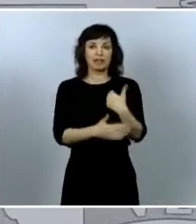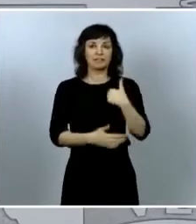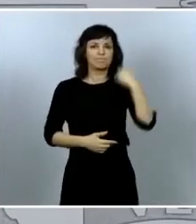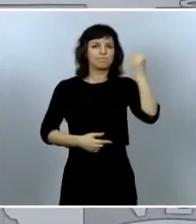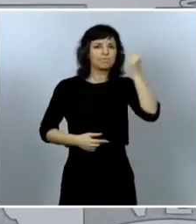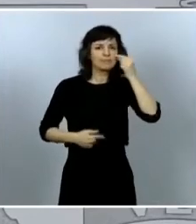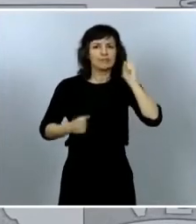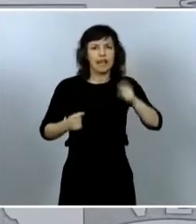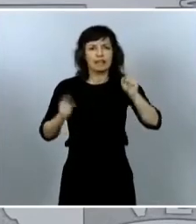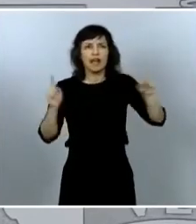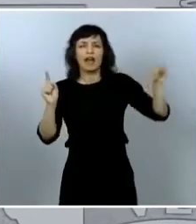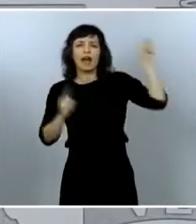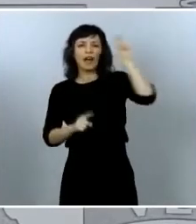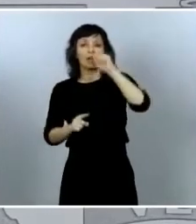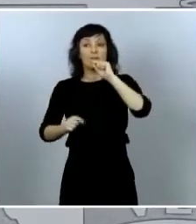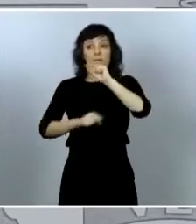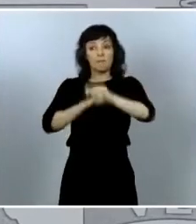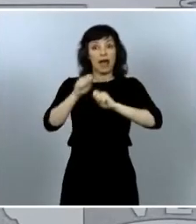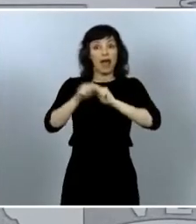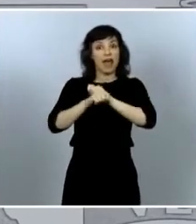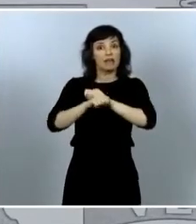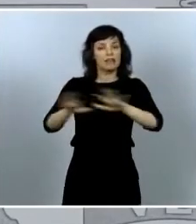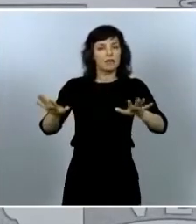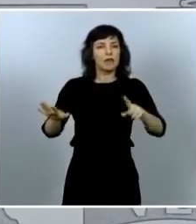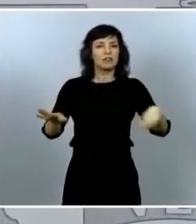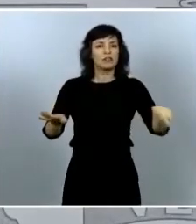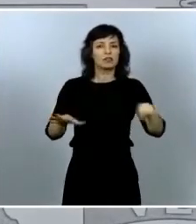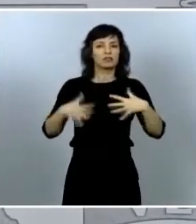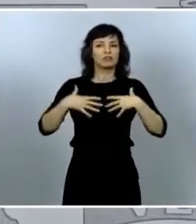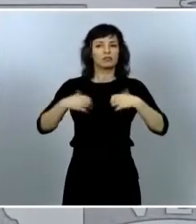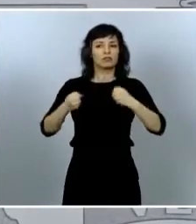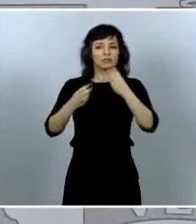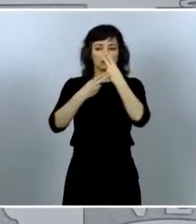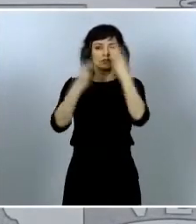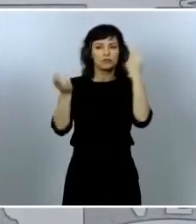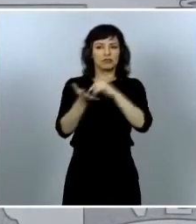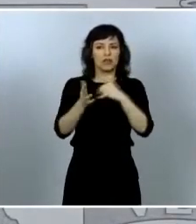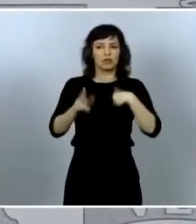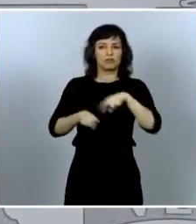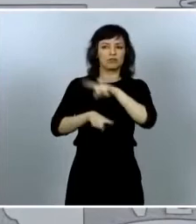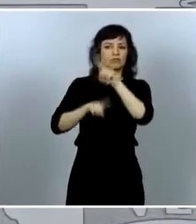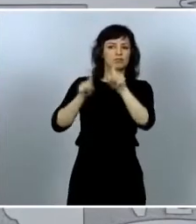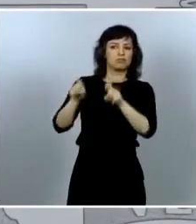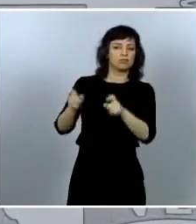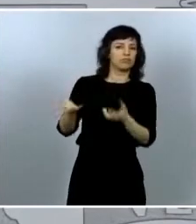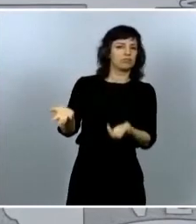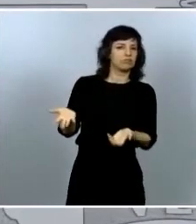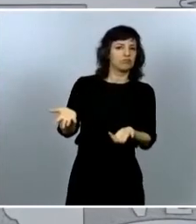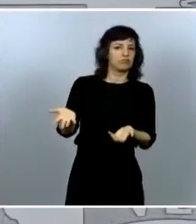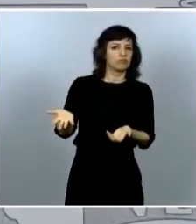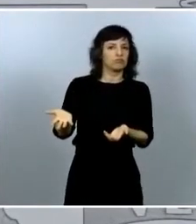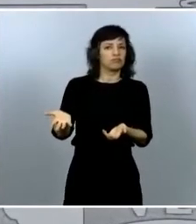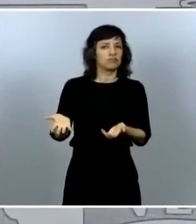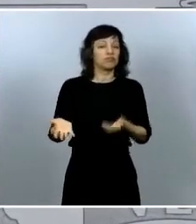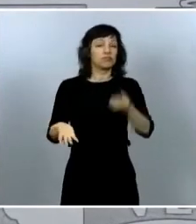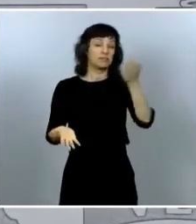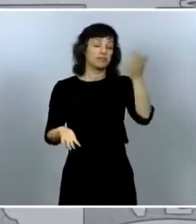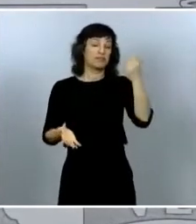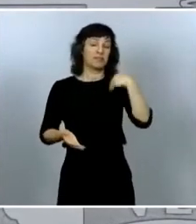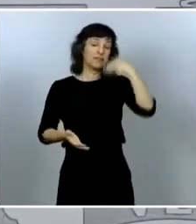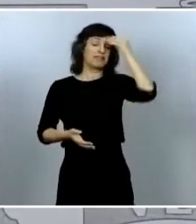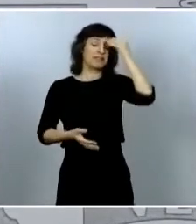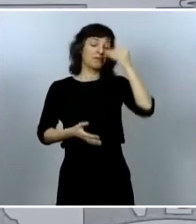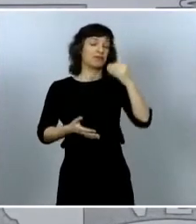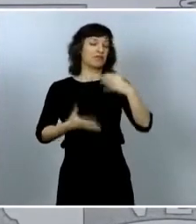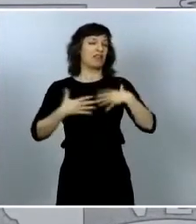la pandemia ha puesto en cuestión nuestro sistema nacional de salud hemos descubierto que la sanidad española no era tan buena como pensábamos es